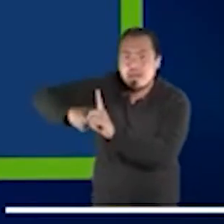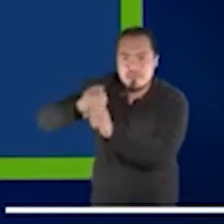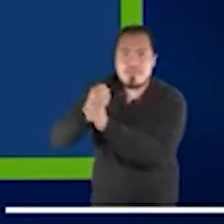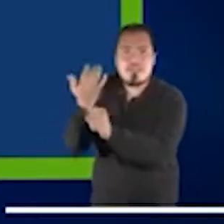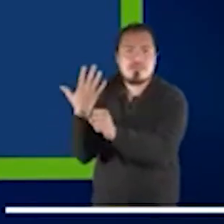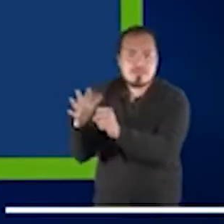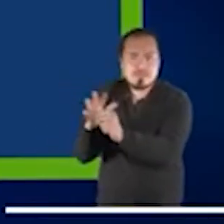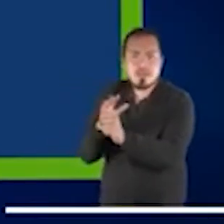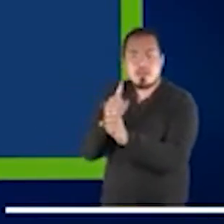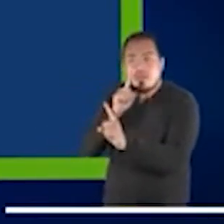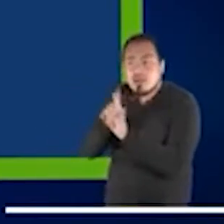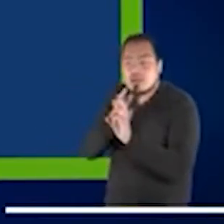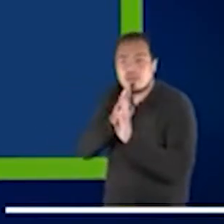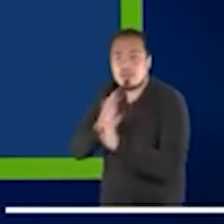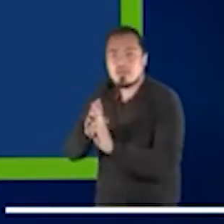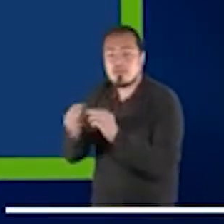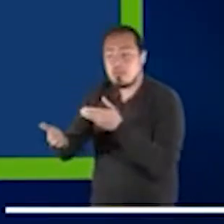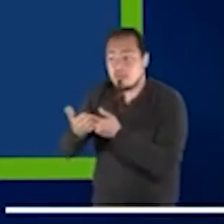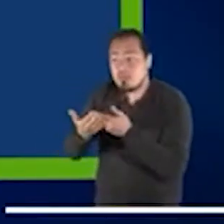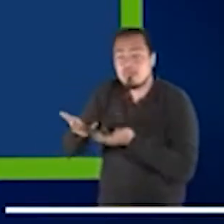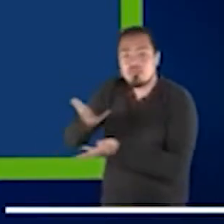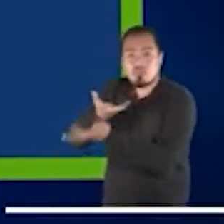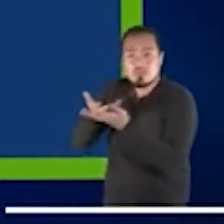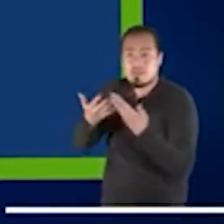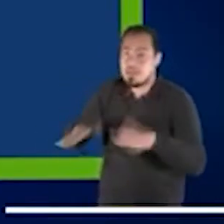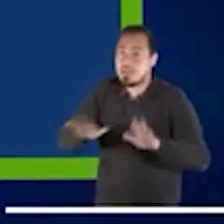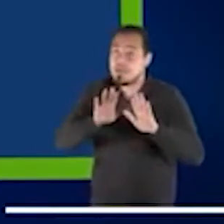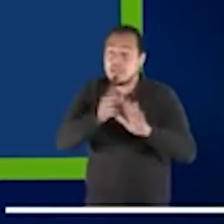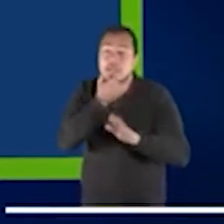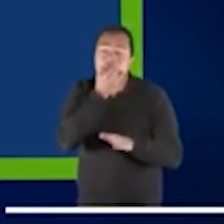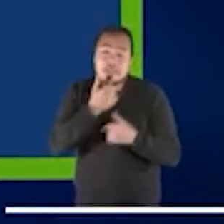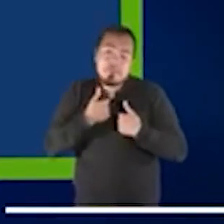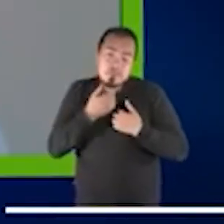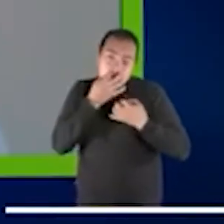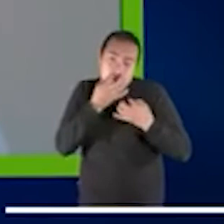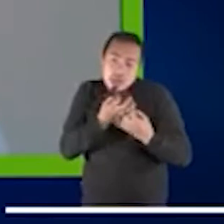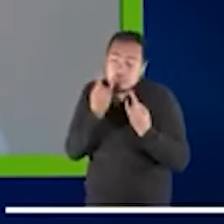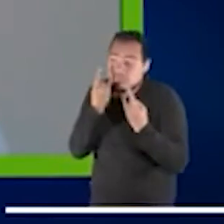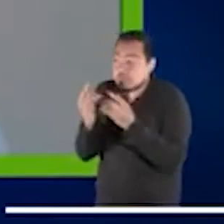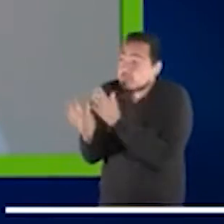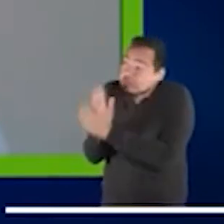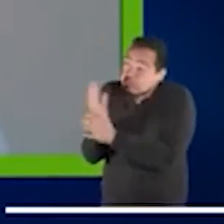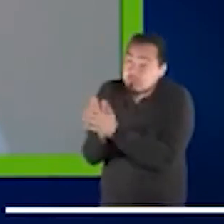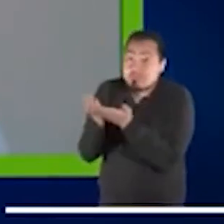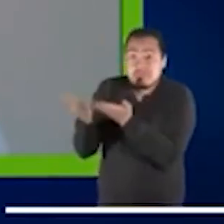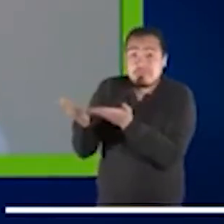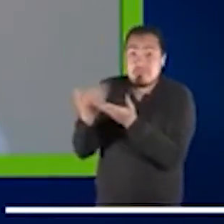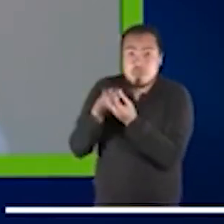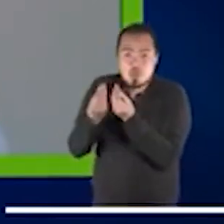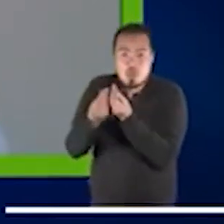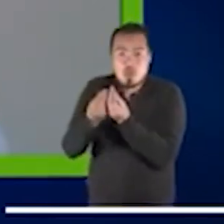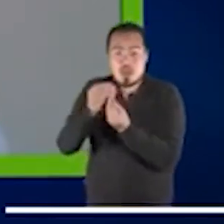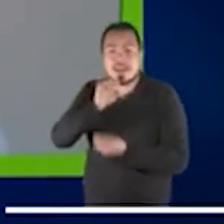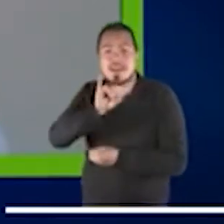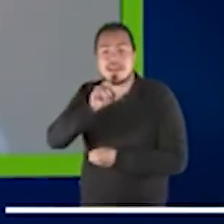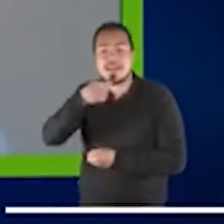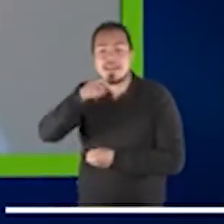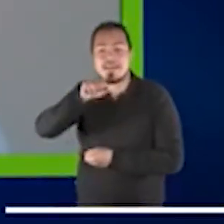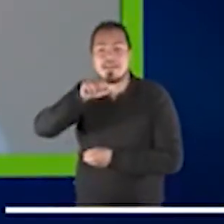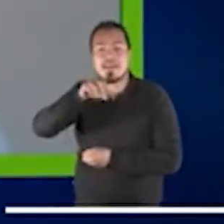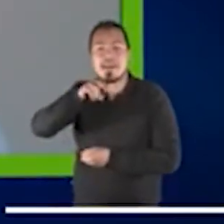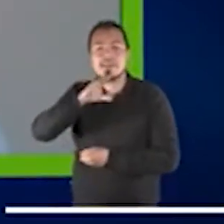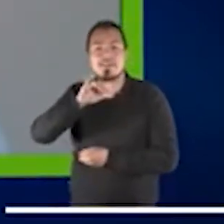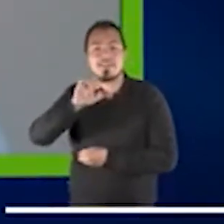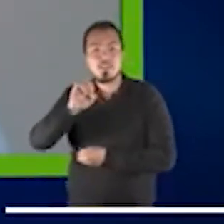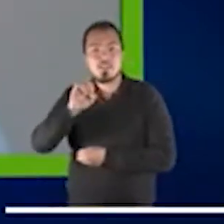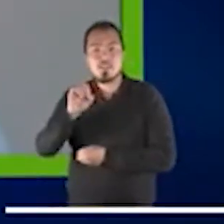penal en frente al COVID. Quizás nos interesaría, Ignacio, si puedes darnos un poco tu visión, la de